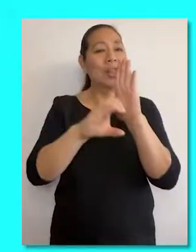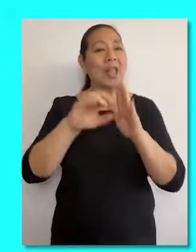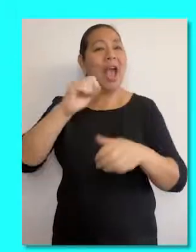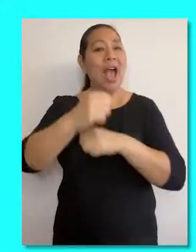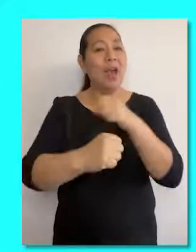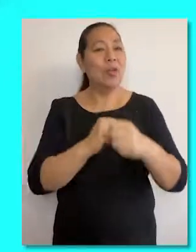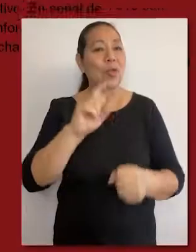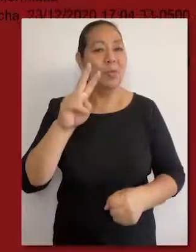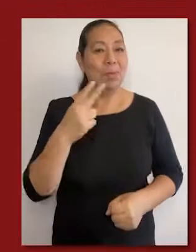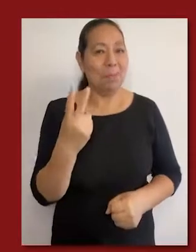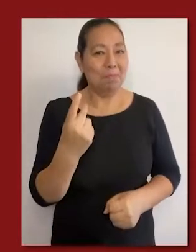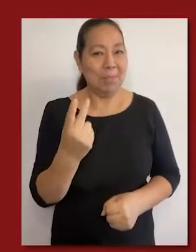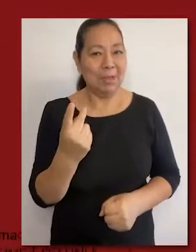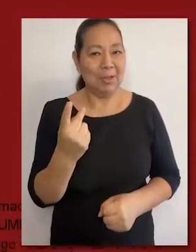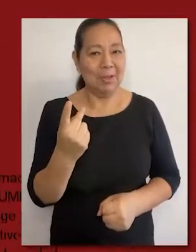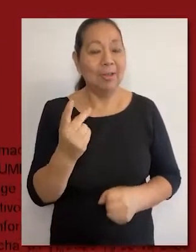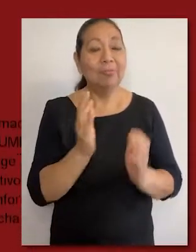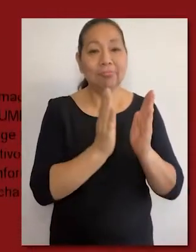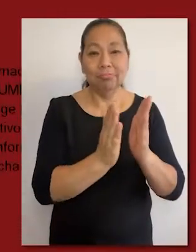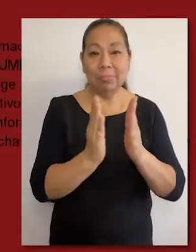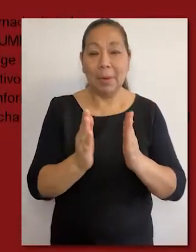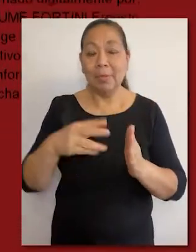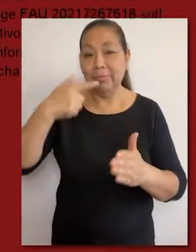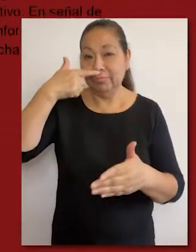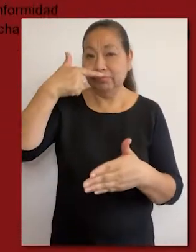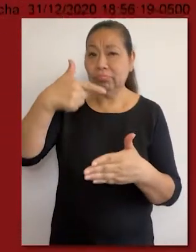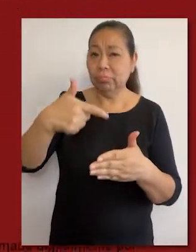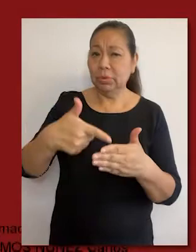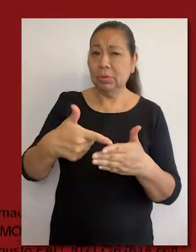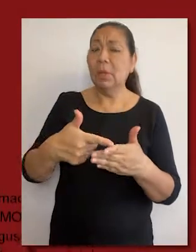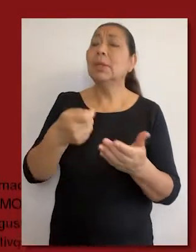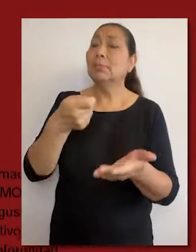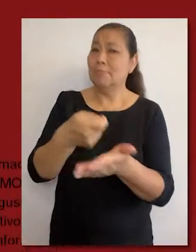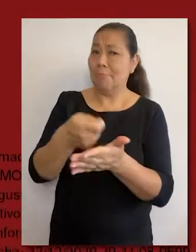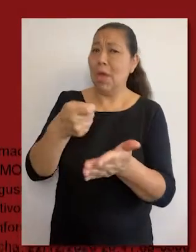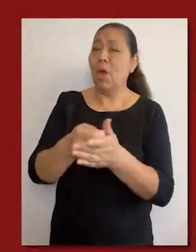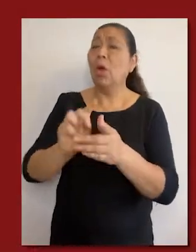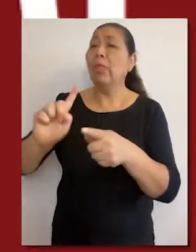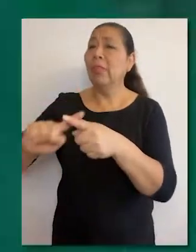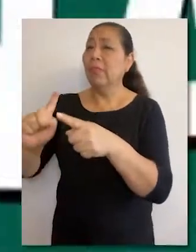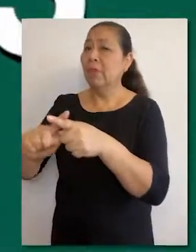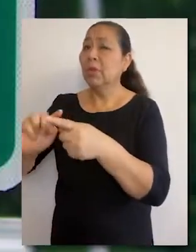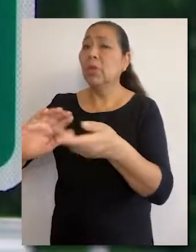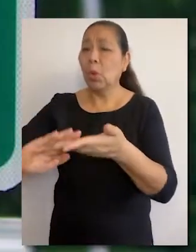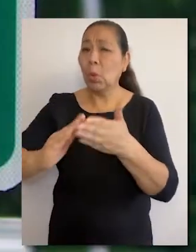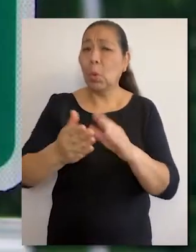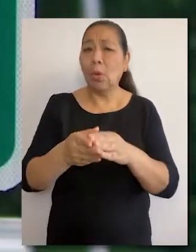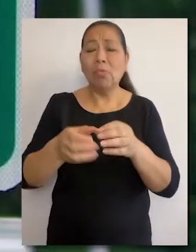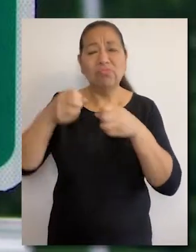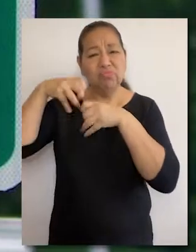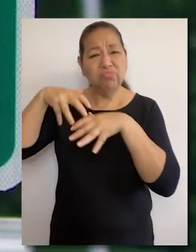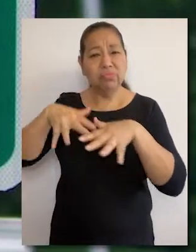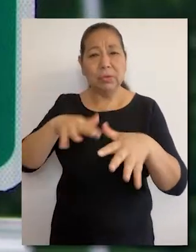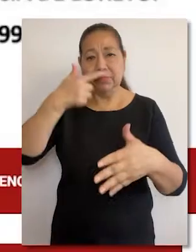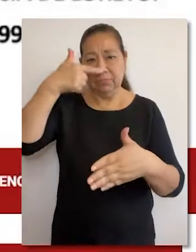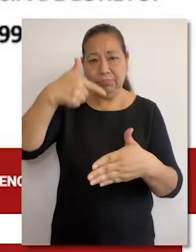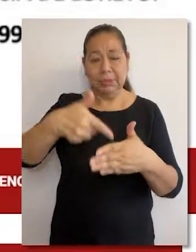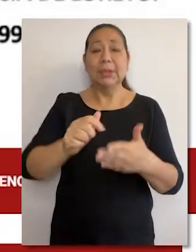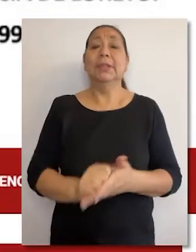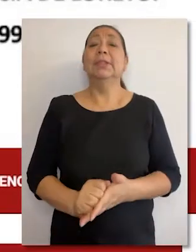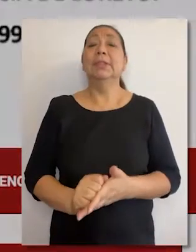2021. TC ordena Petro Perú cumpla con compensar a comunidades afectadas por derrame de petróleo.